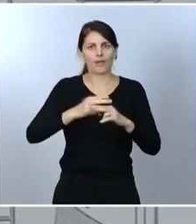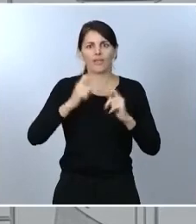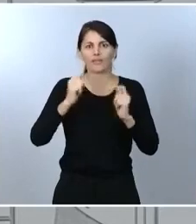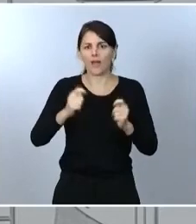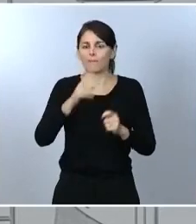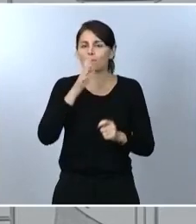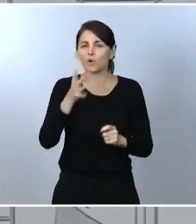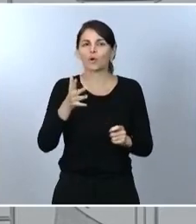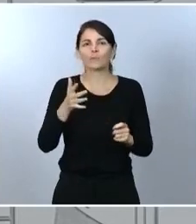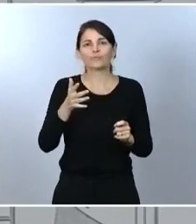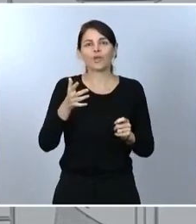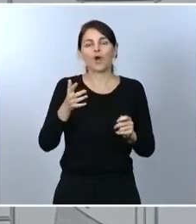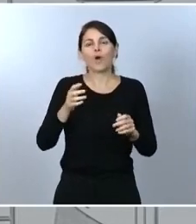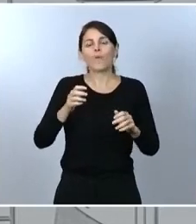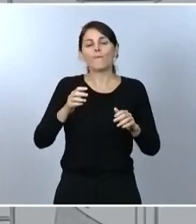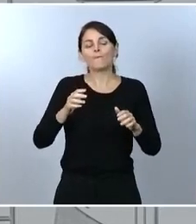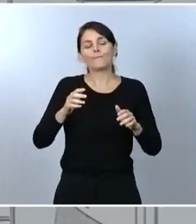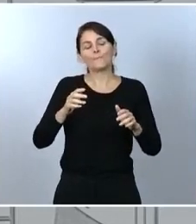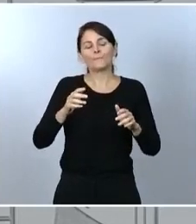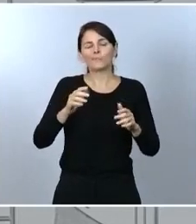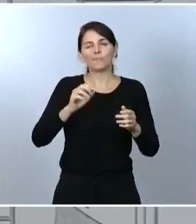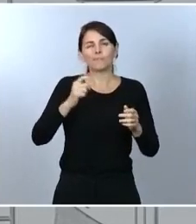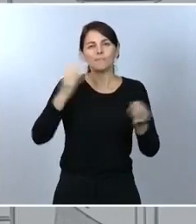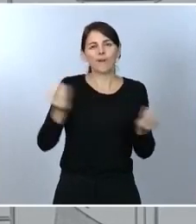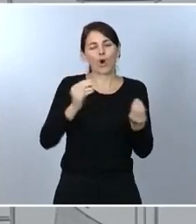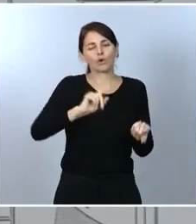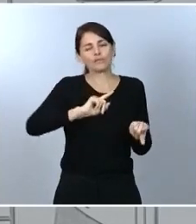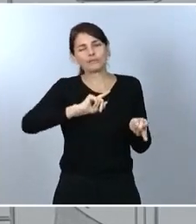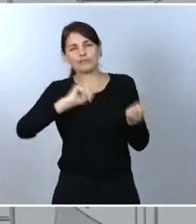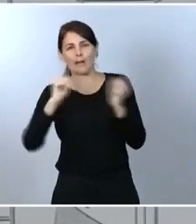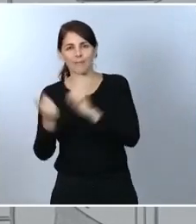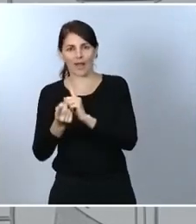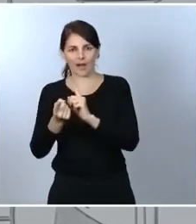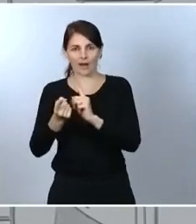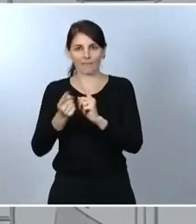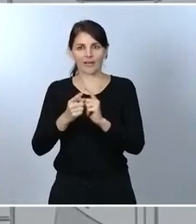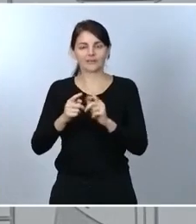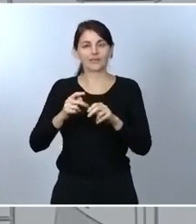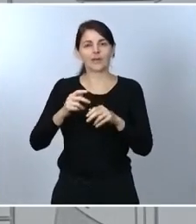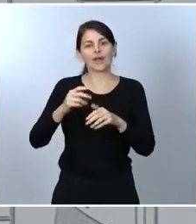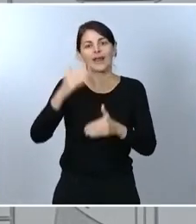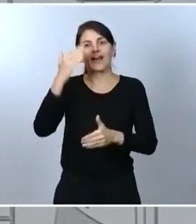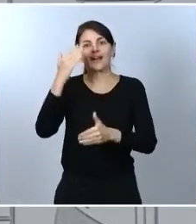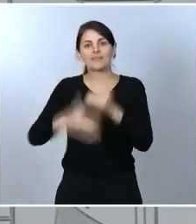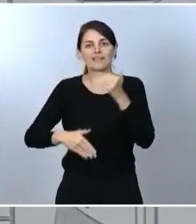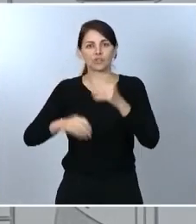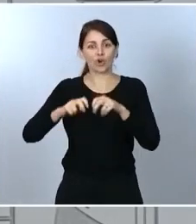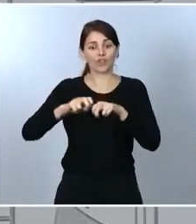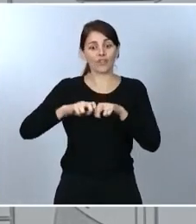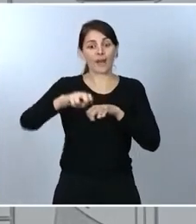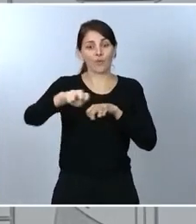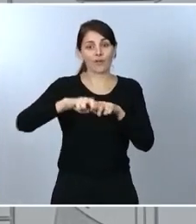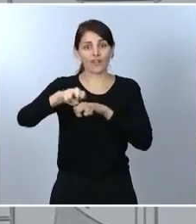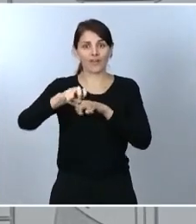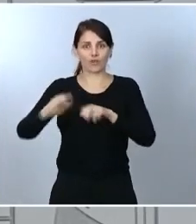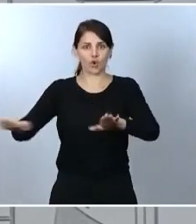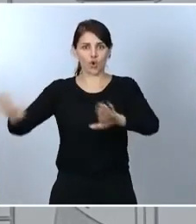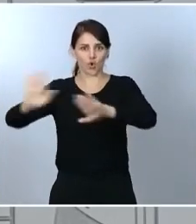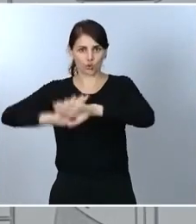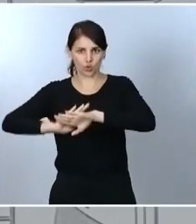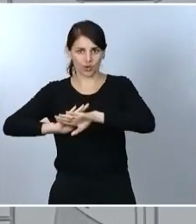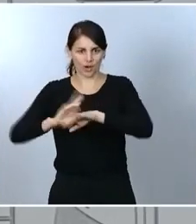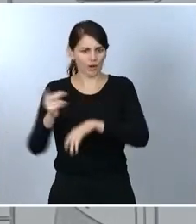pudiéramos, entre todos, hacer este ejercicio de pedagogía, porque nada tiene que ver con un toque de queda que tiene otra serie de componentes y otra serie de,